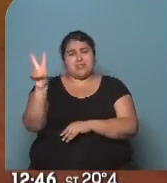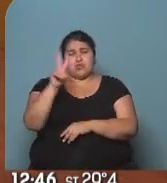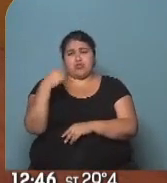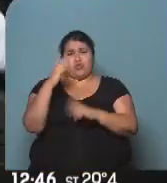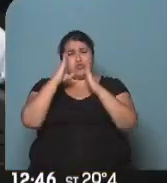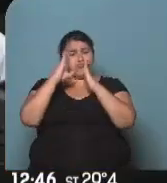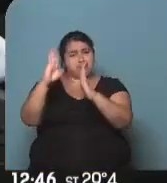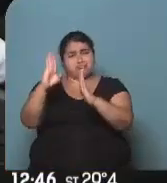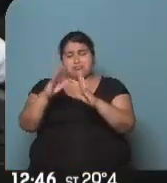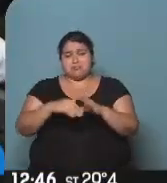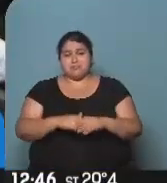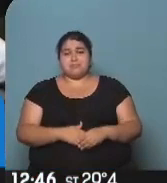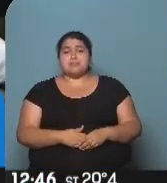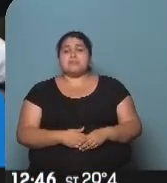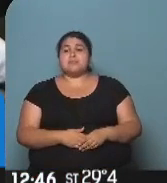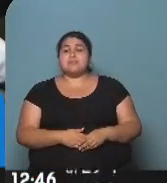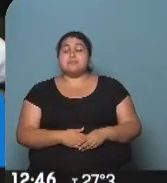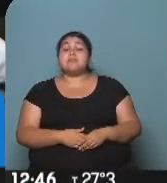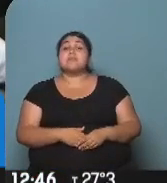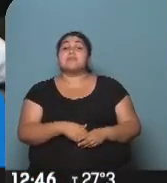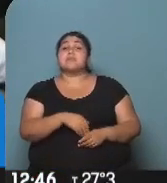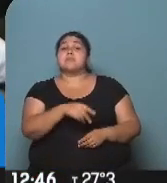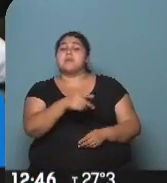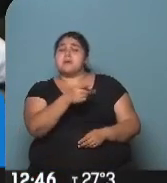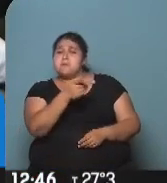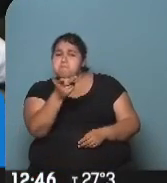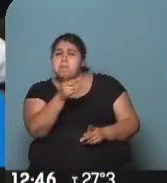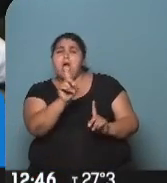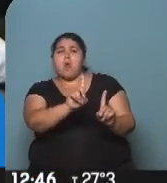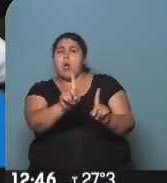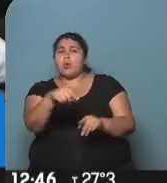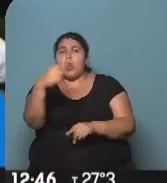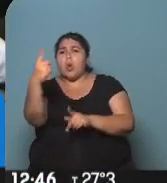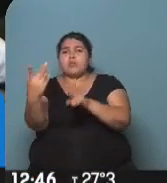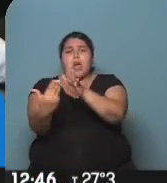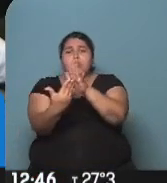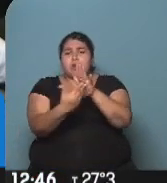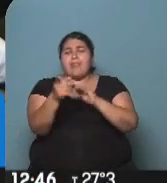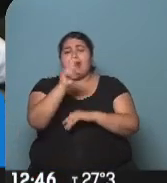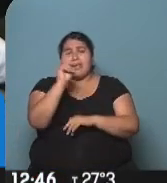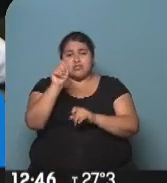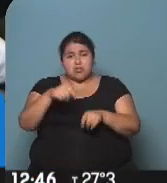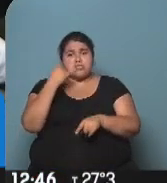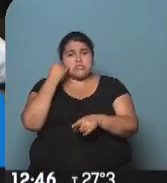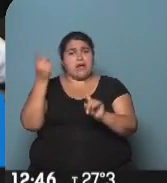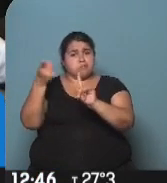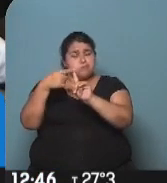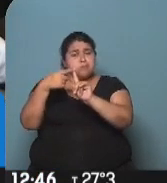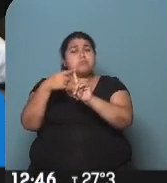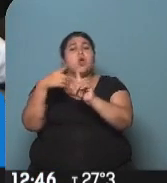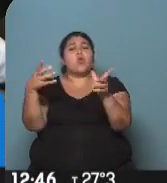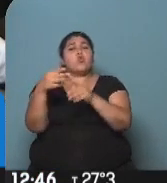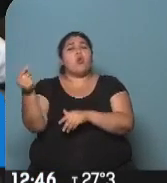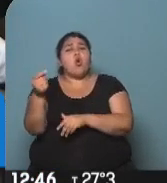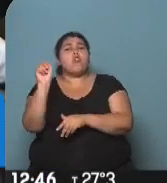de atención. Si con usted o algún otro funcionario del Gobierno Nacional se comunicó la oposición o algún